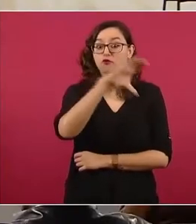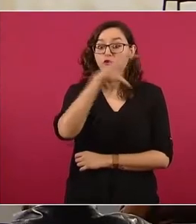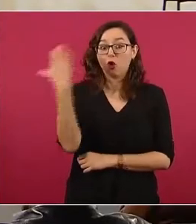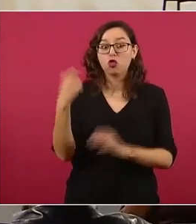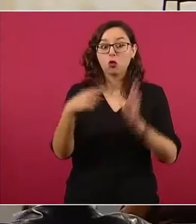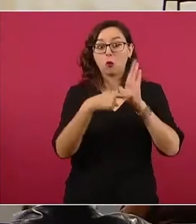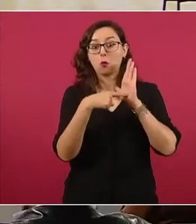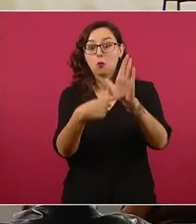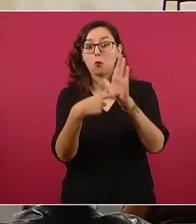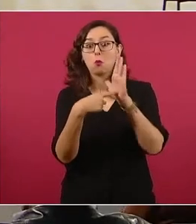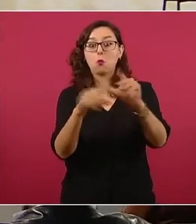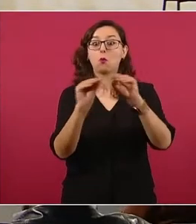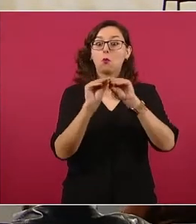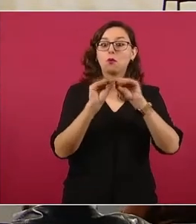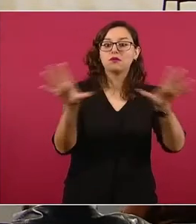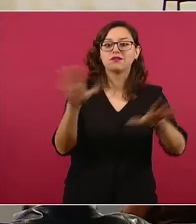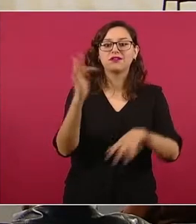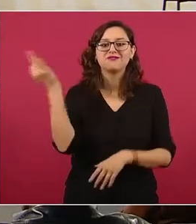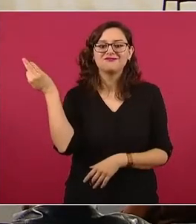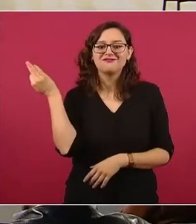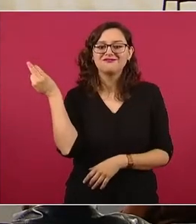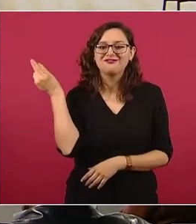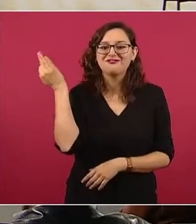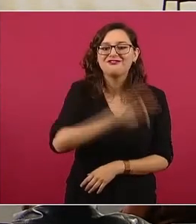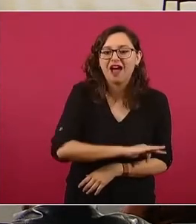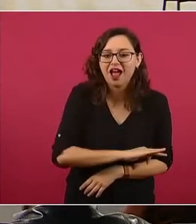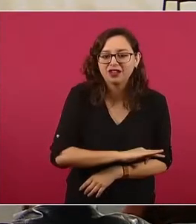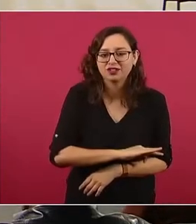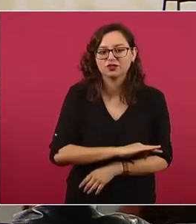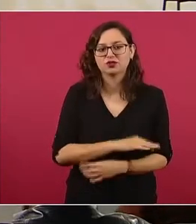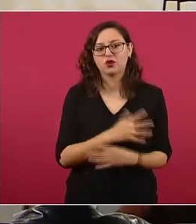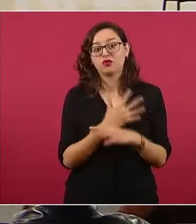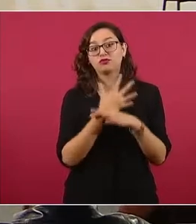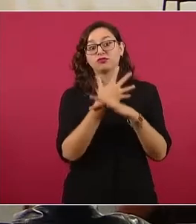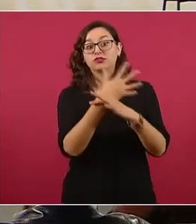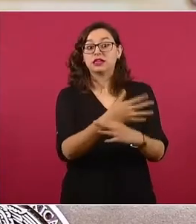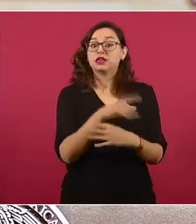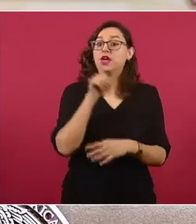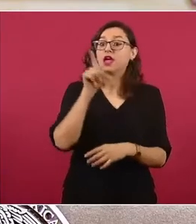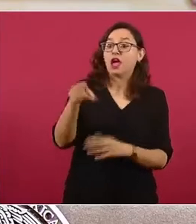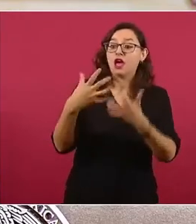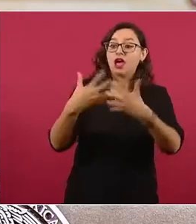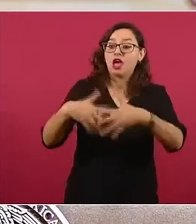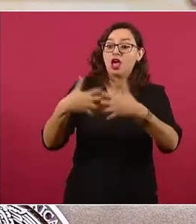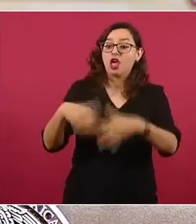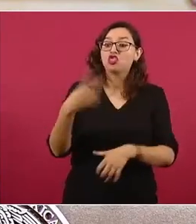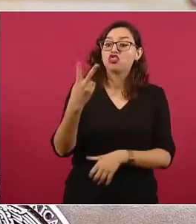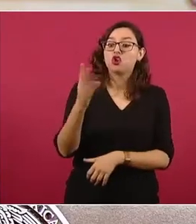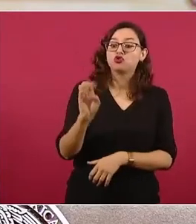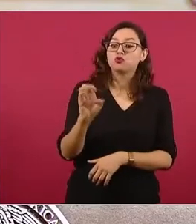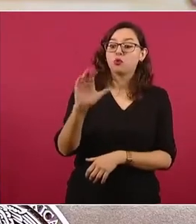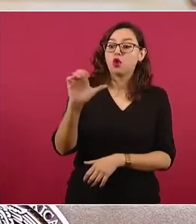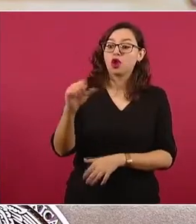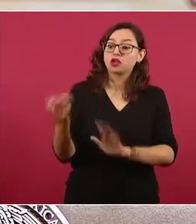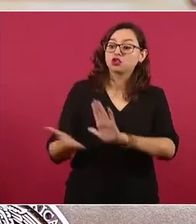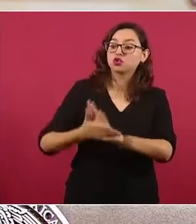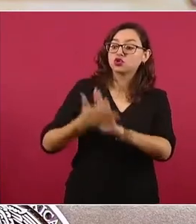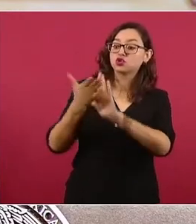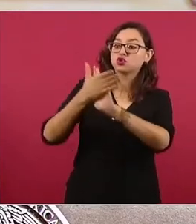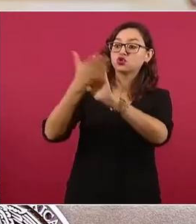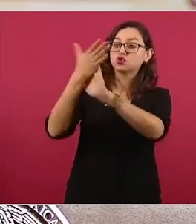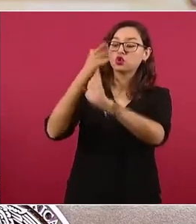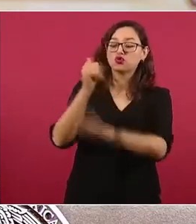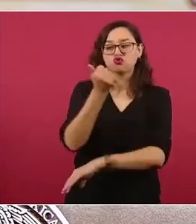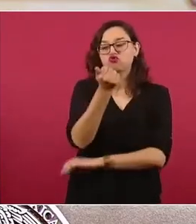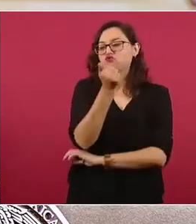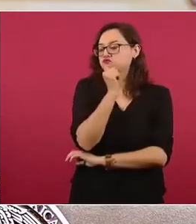refinería de Dos Bocas aún no se ha terminado de construir. Un día antes de la inauguración de la primera etapa